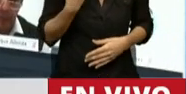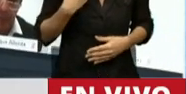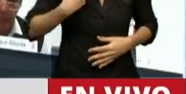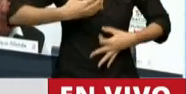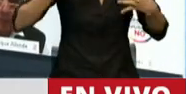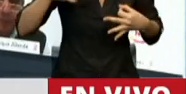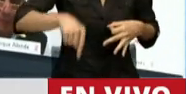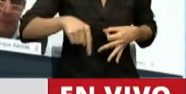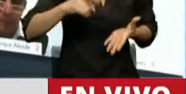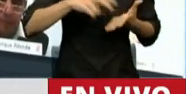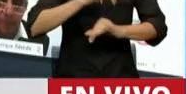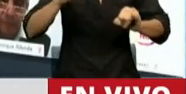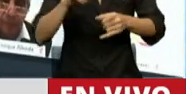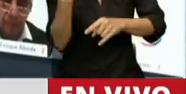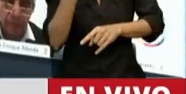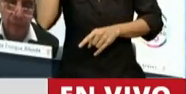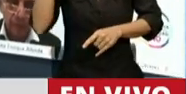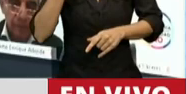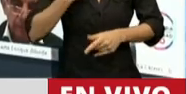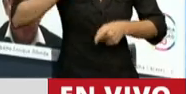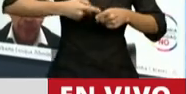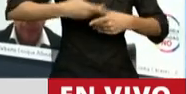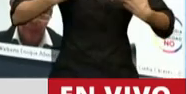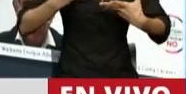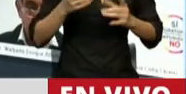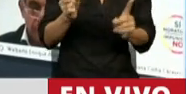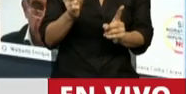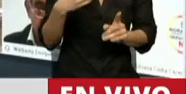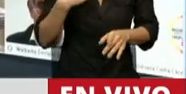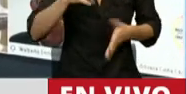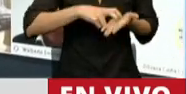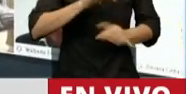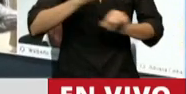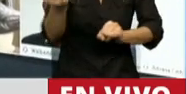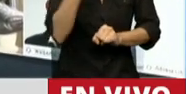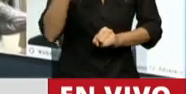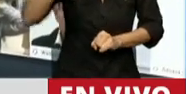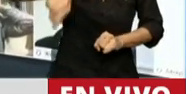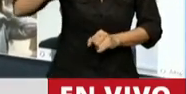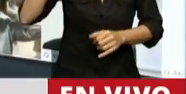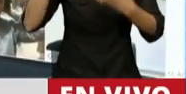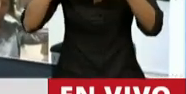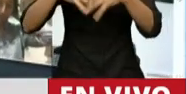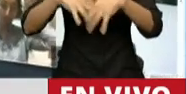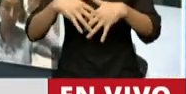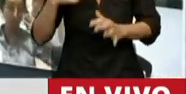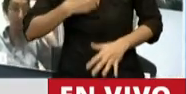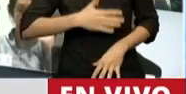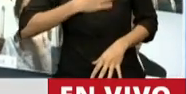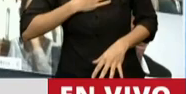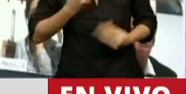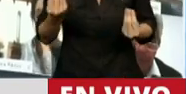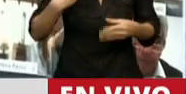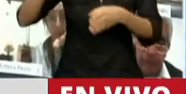una noticia para festejar, sino para reflexionar. A mí no me pone contento que tengamos que pagar una deuda